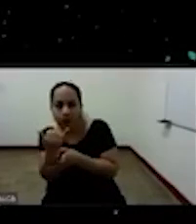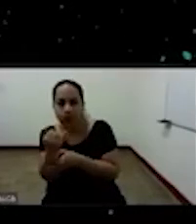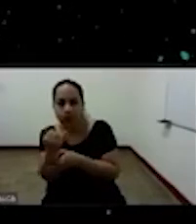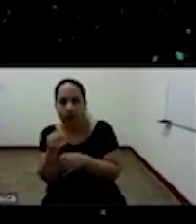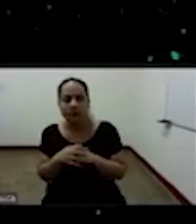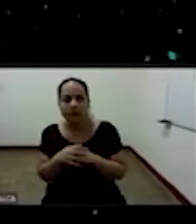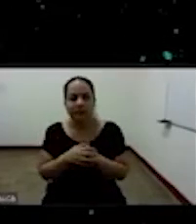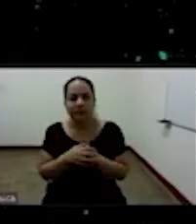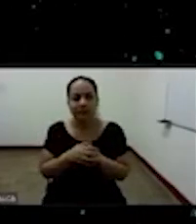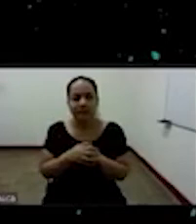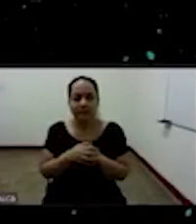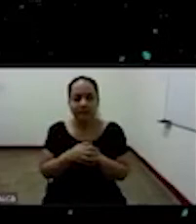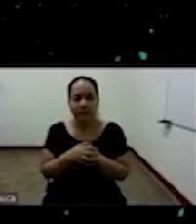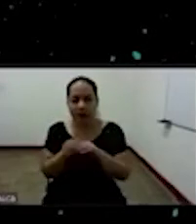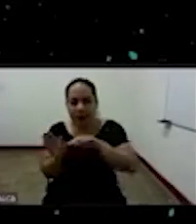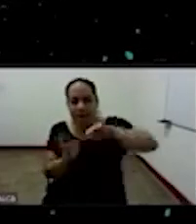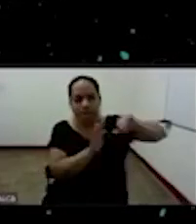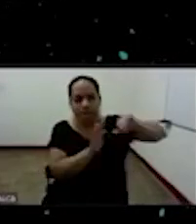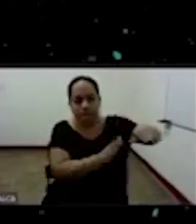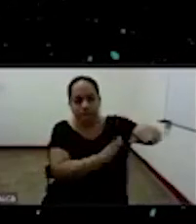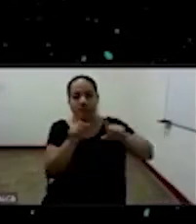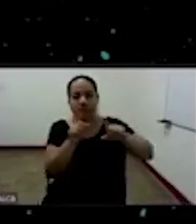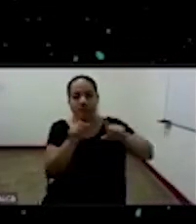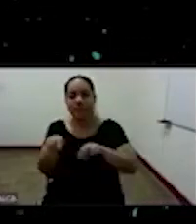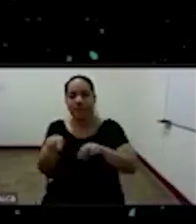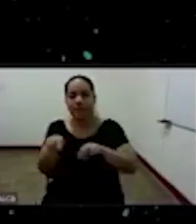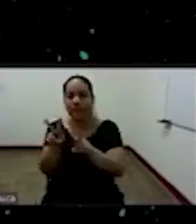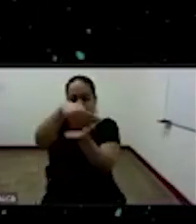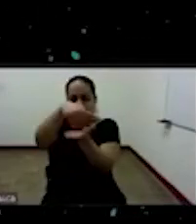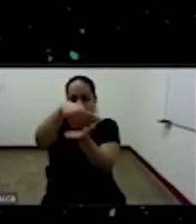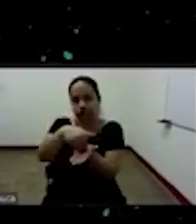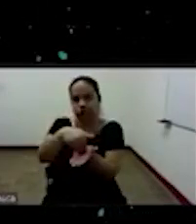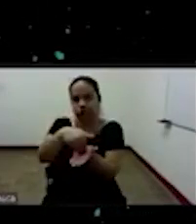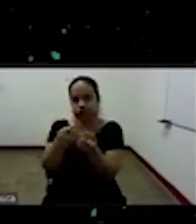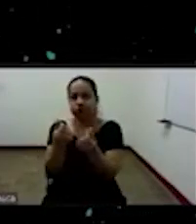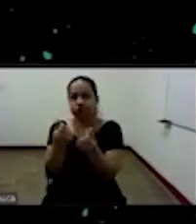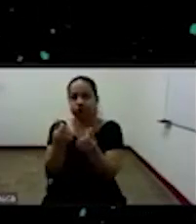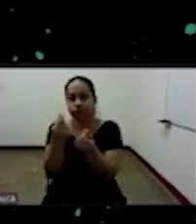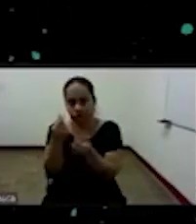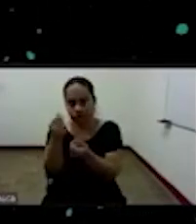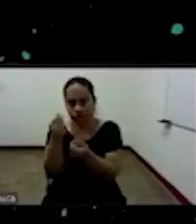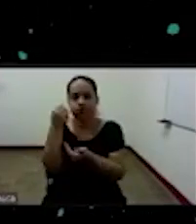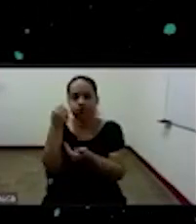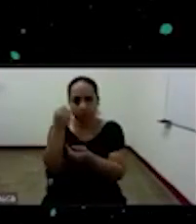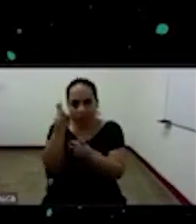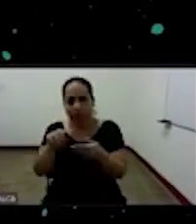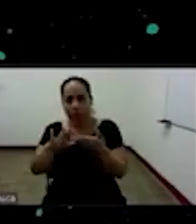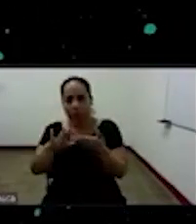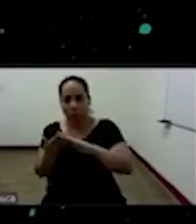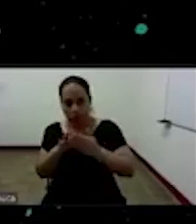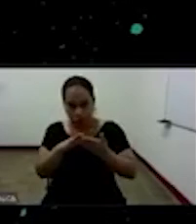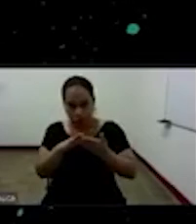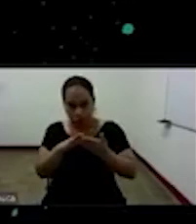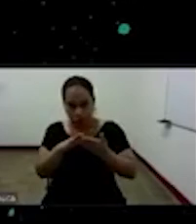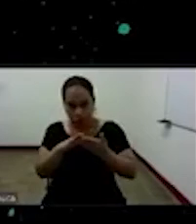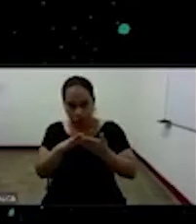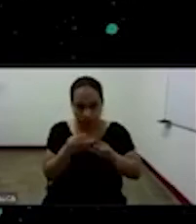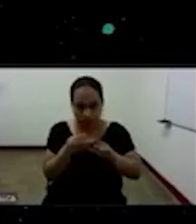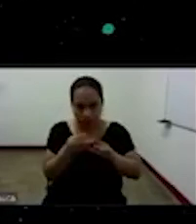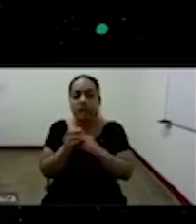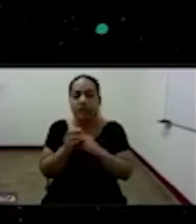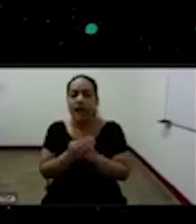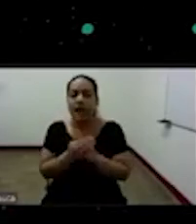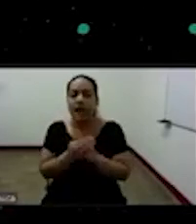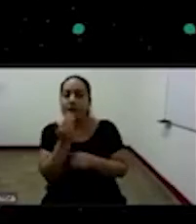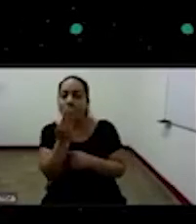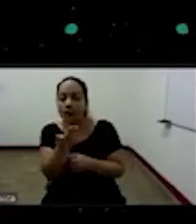tenemos por otra parte el tema una resistencia económica y comunitaria por ejemplo en este punto es